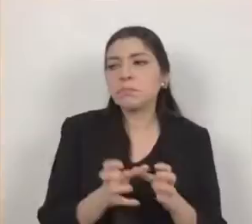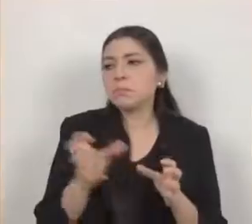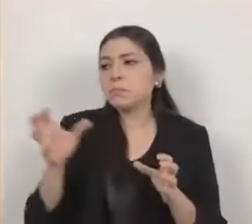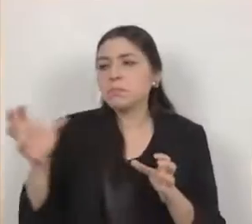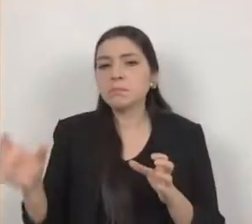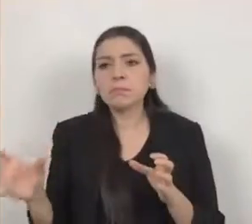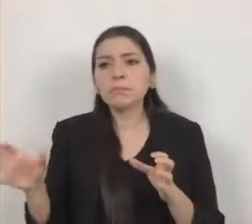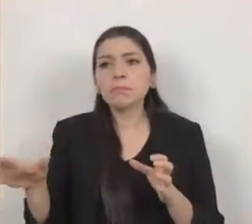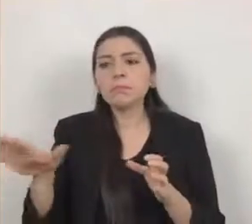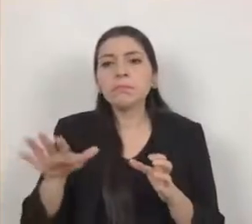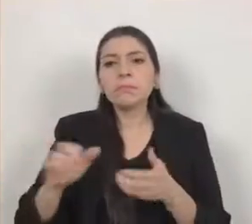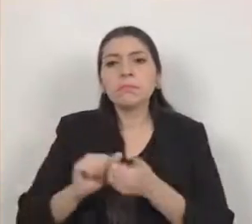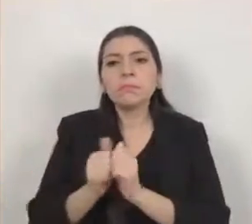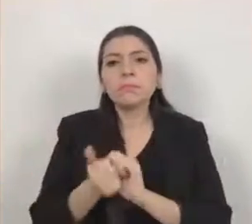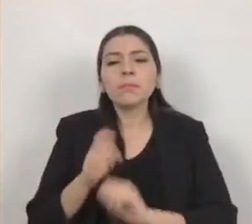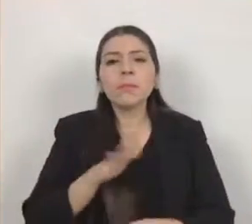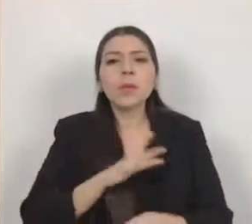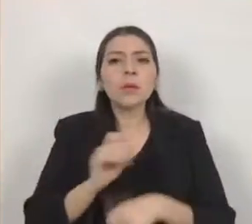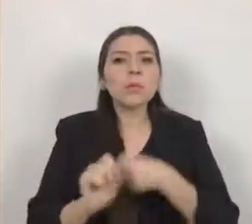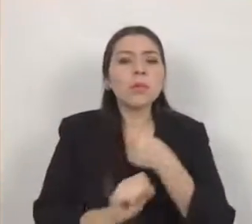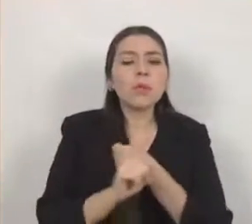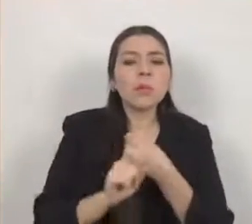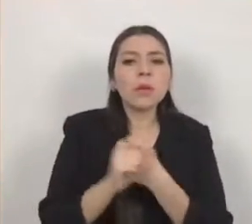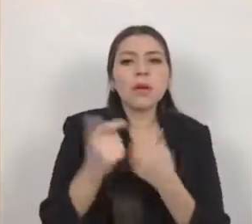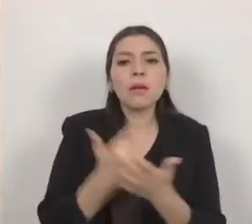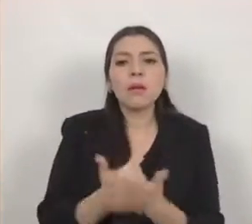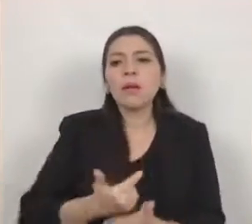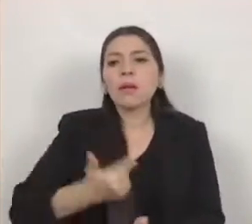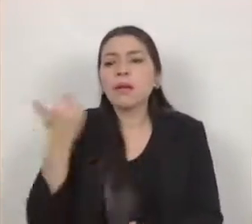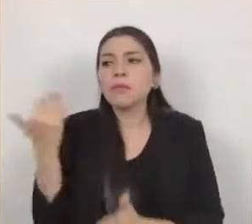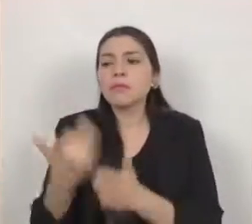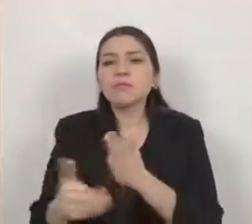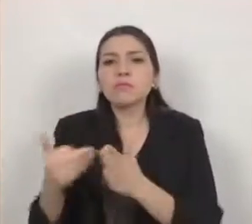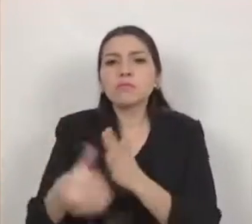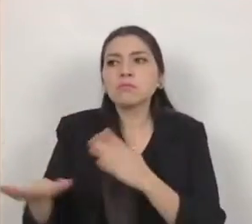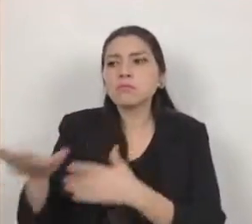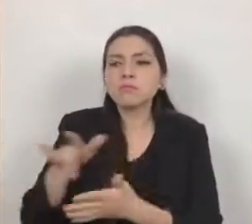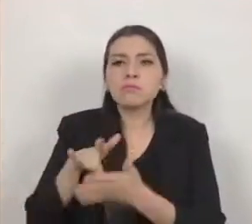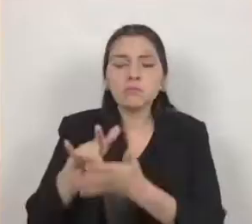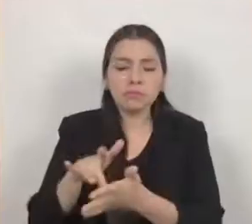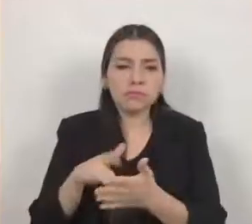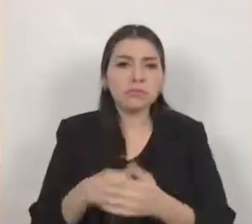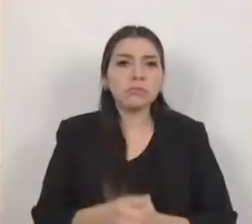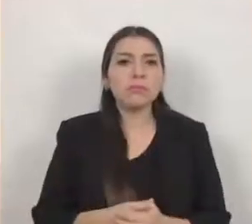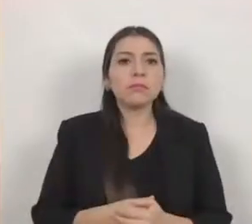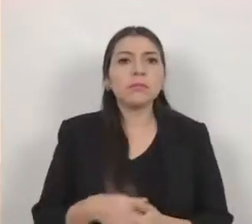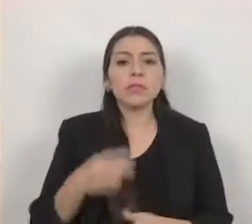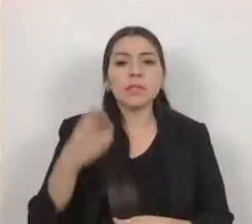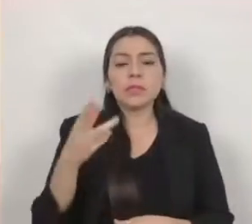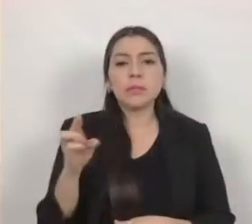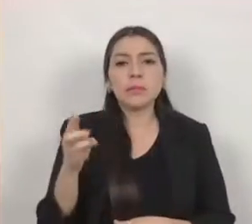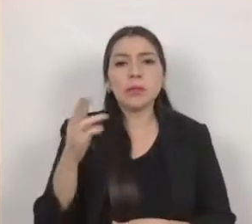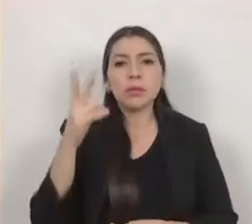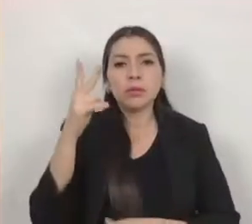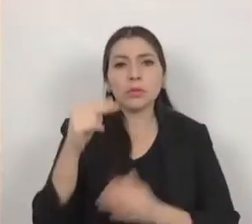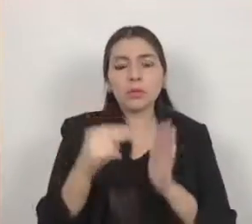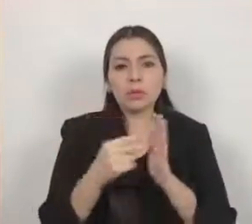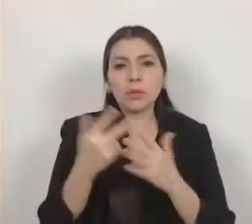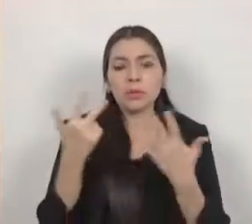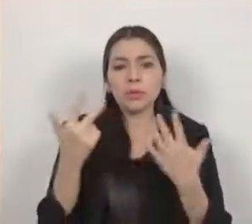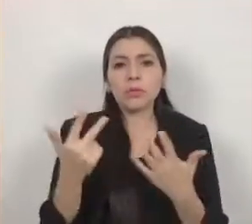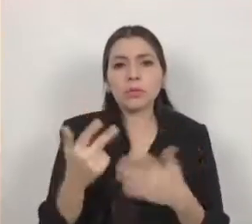agudo problema de marginación el 3 de mayo de 2008 la organización de las naciones unidas